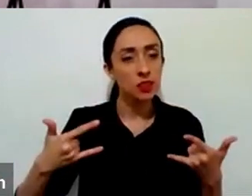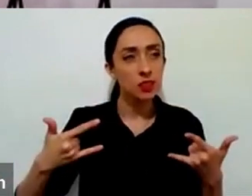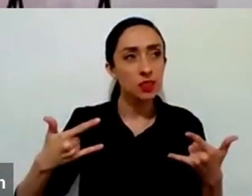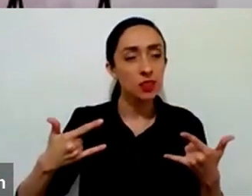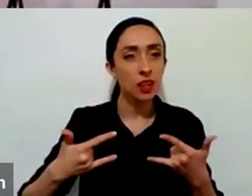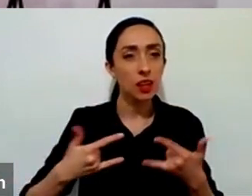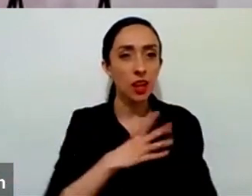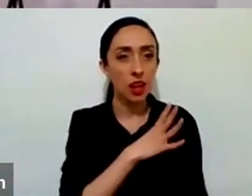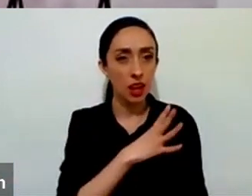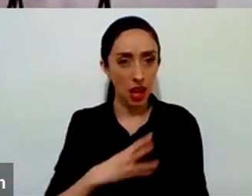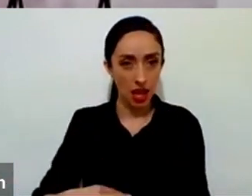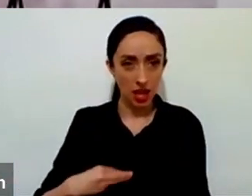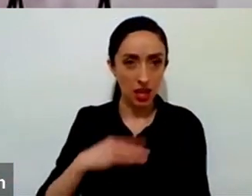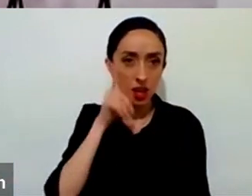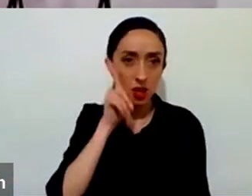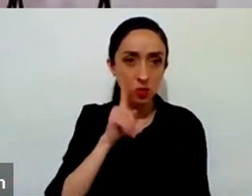hija